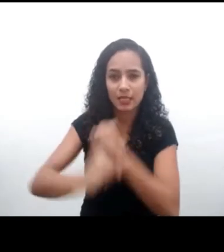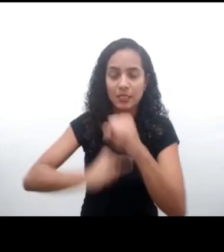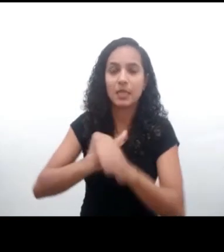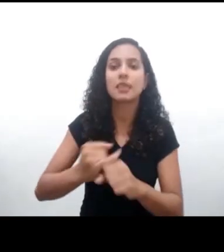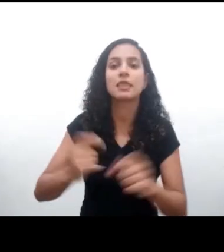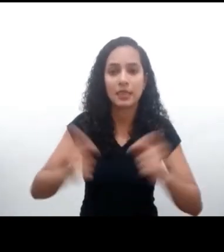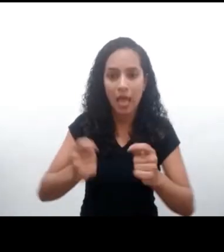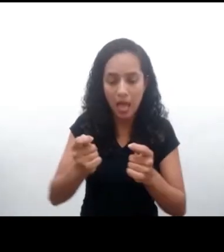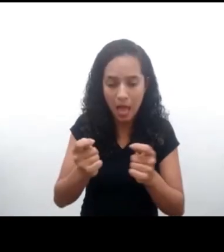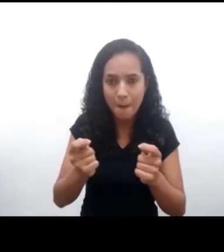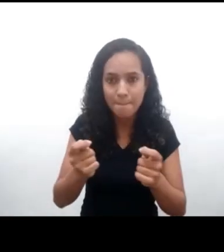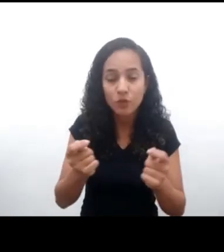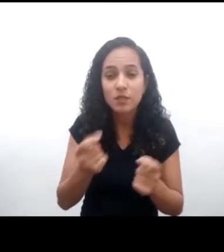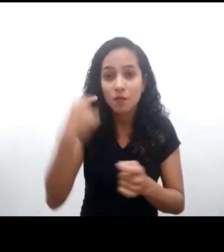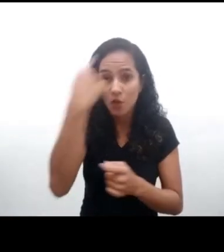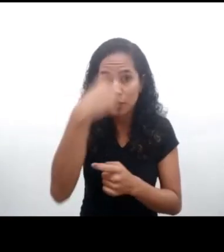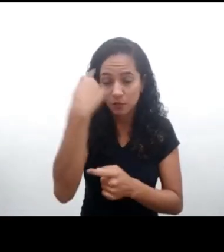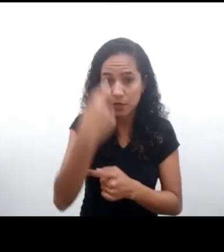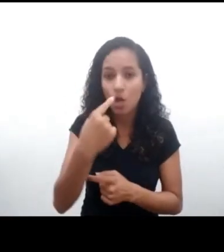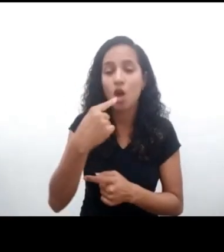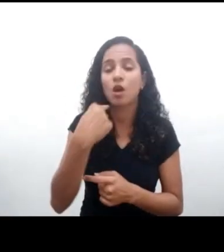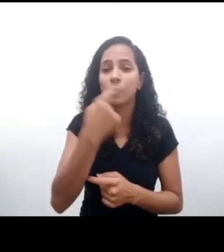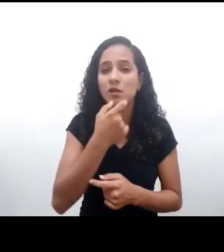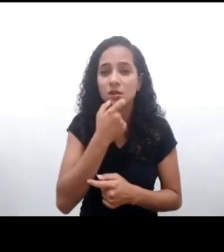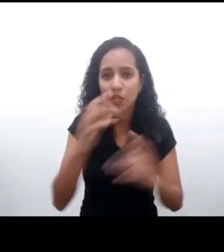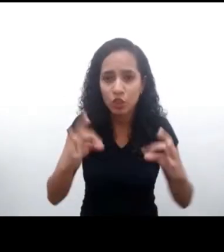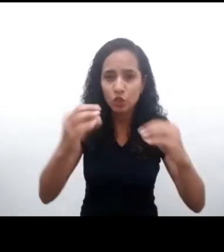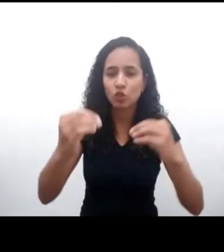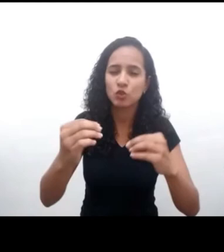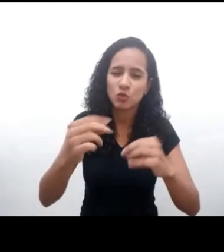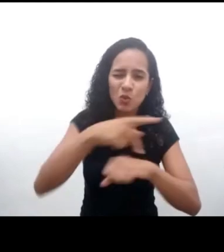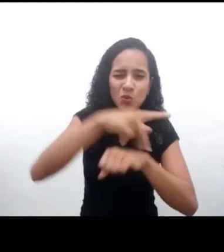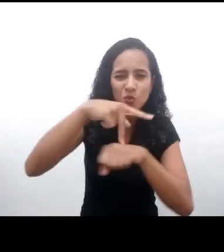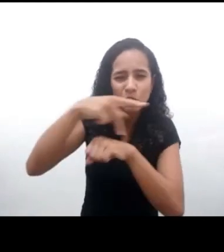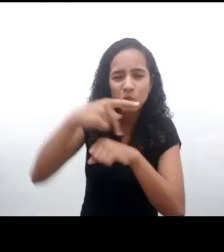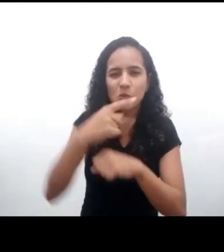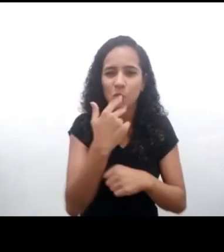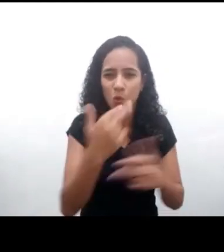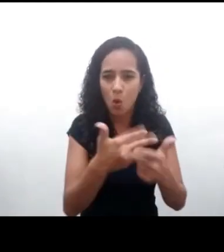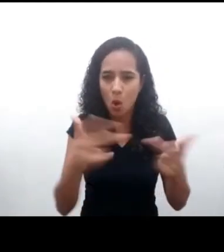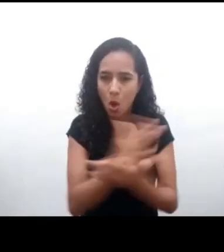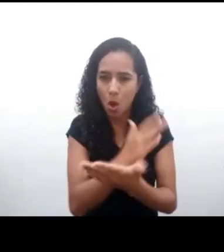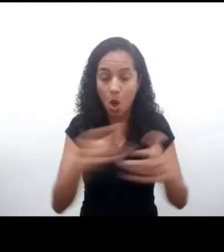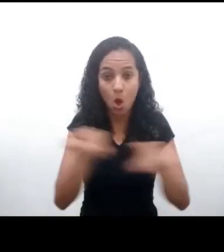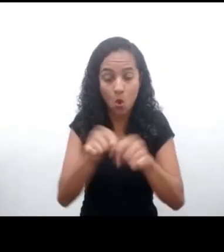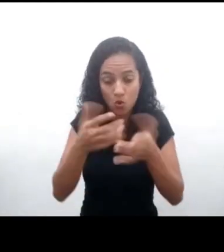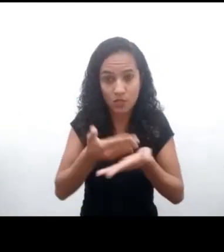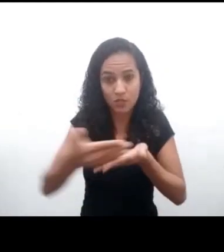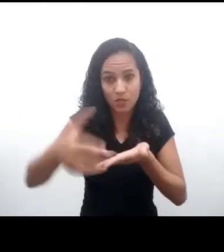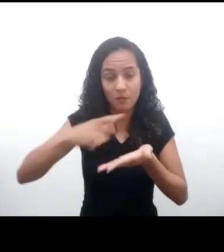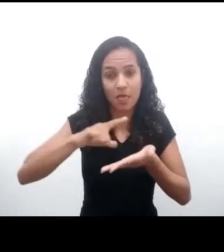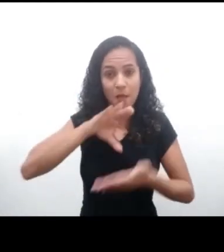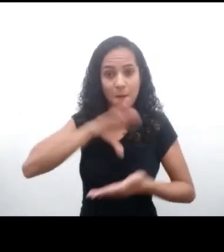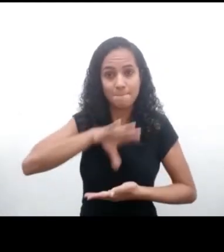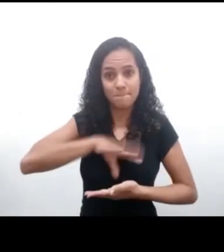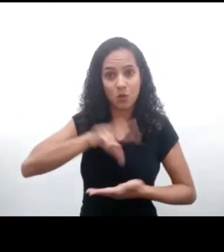y adolescentes en el mundo. Está disponible en español, inglés y todas las lenguas oficiales de ONU y a partir de hoy